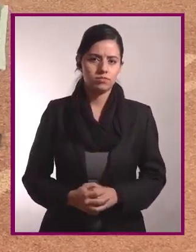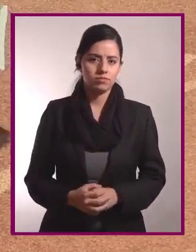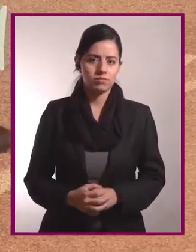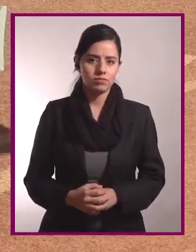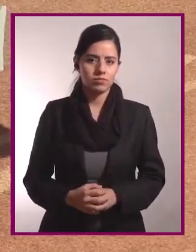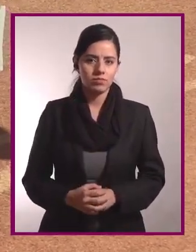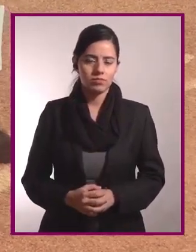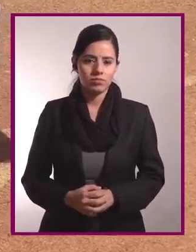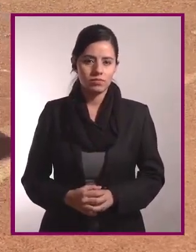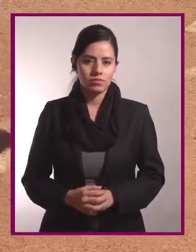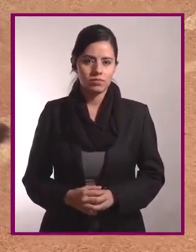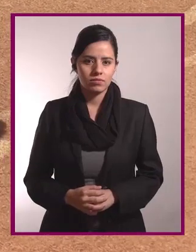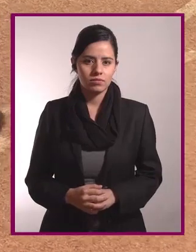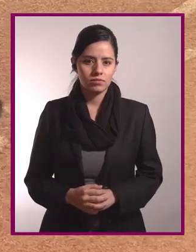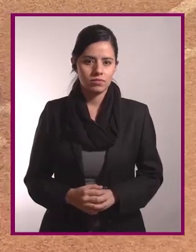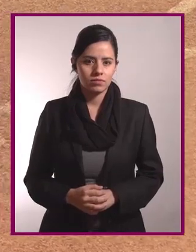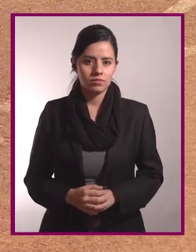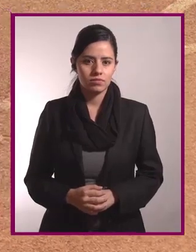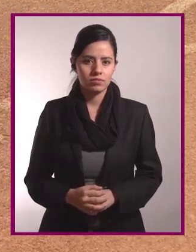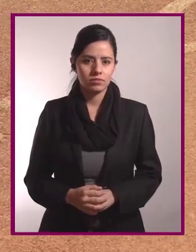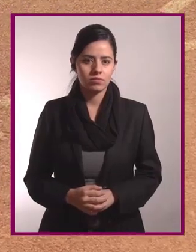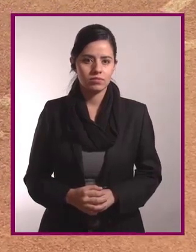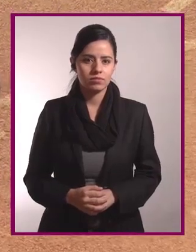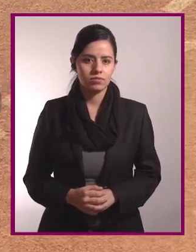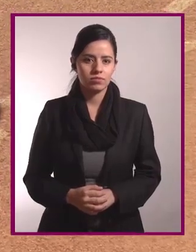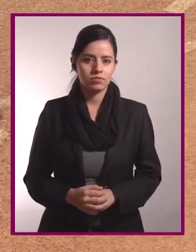inicialmente, está perfecto.